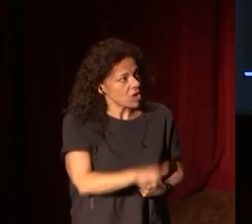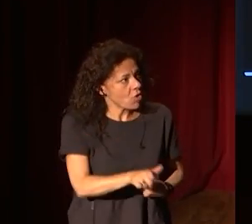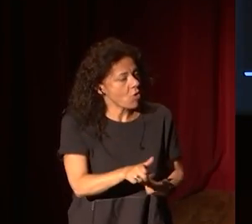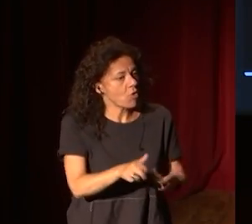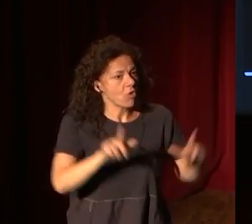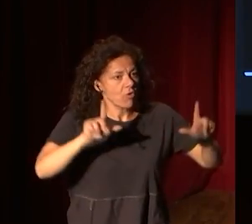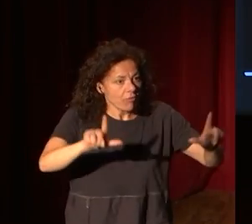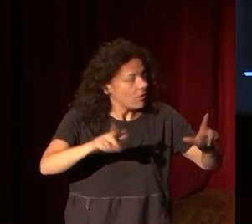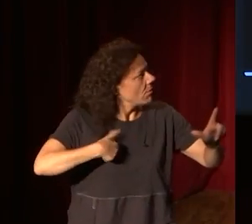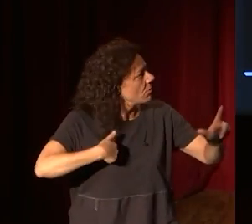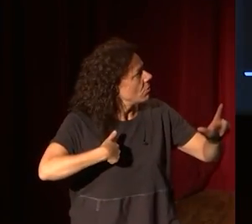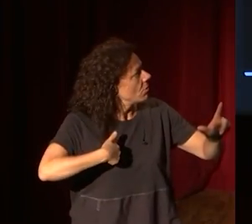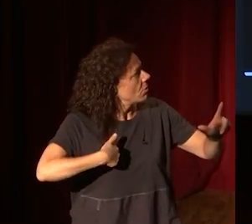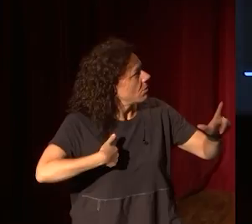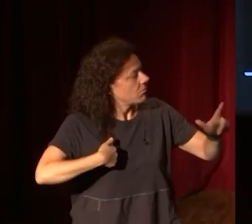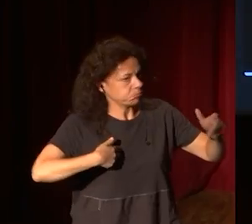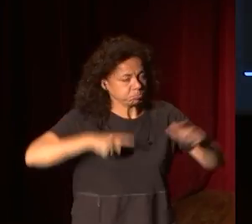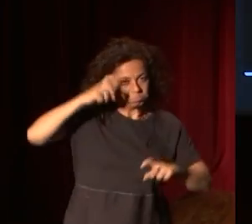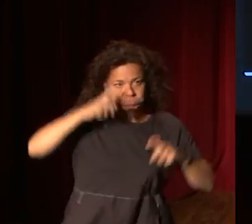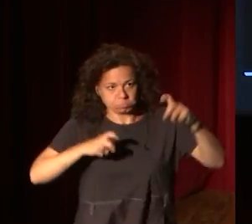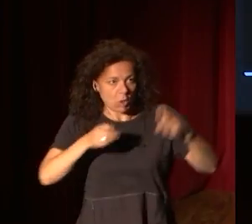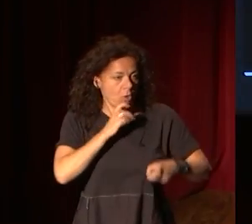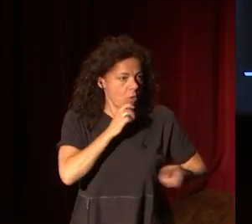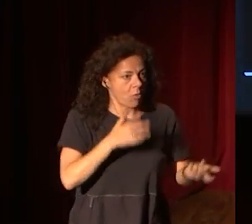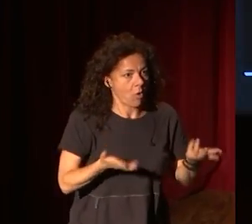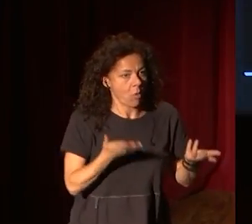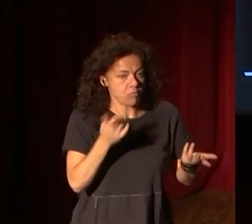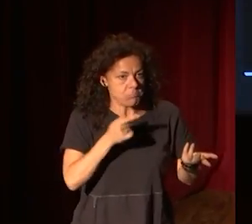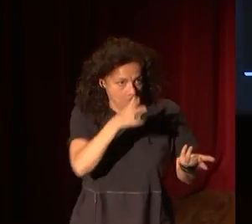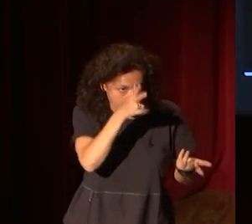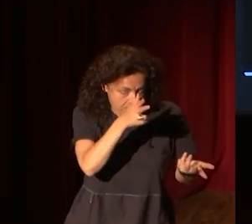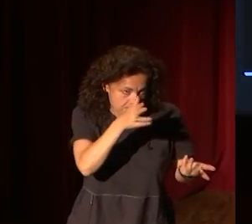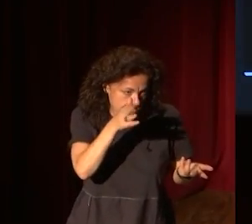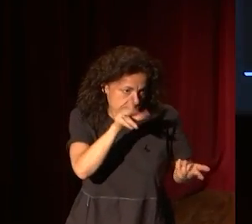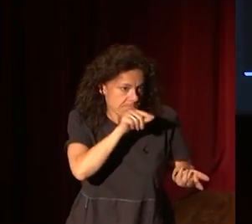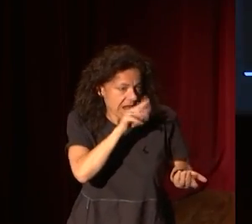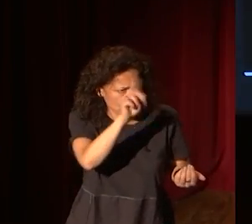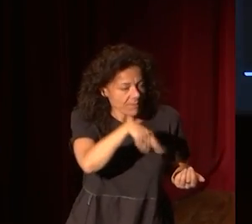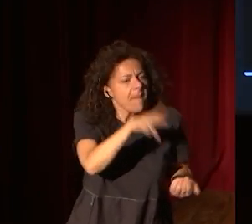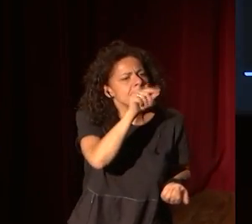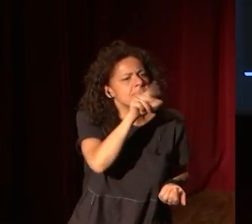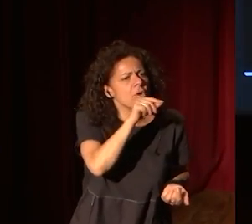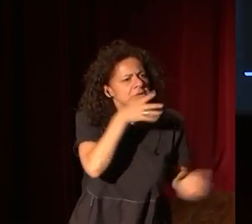caballo, un señor así, un señor allá, un faizán. ¿Un faizán? Pues eso es carne.